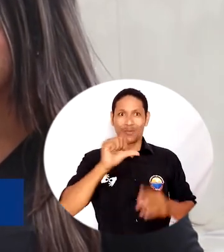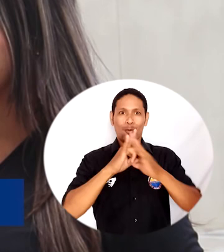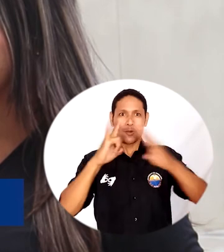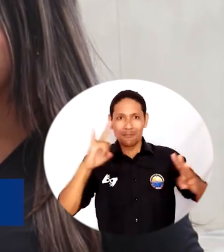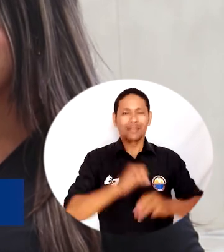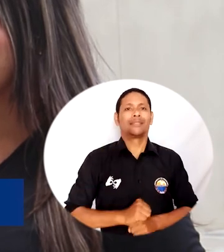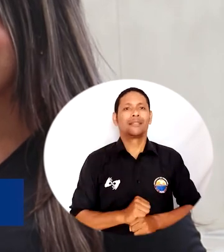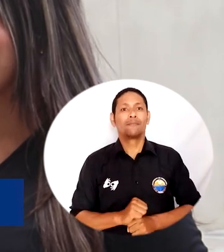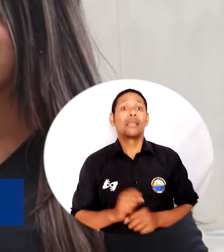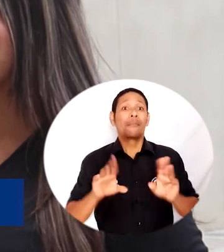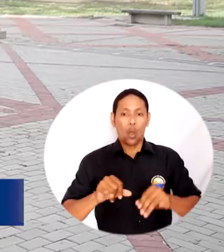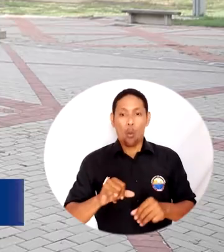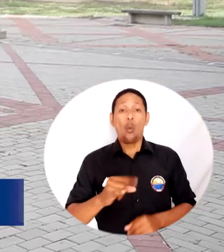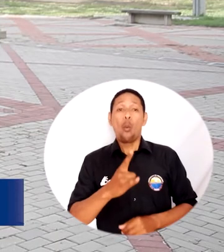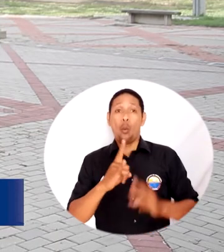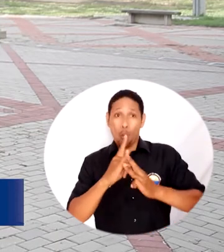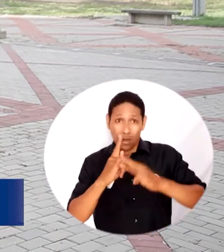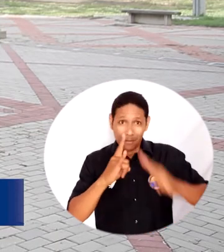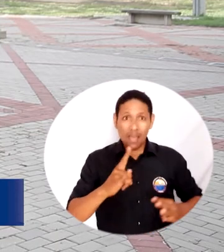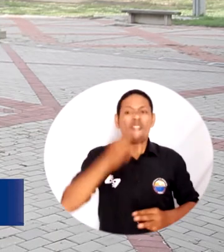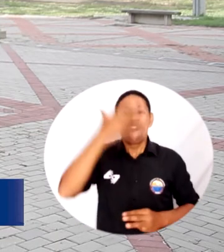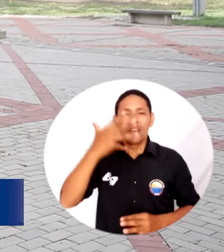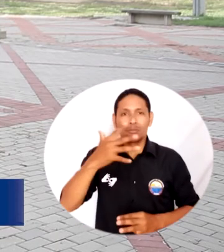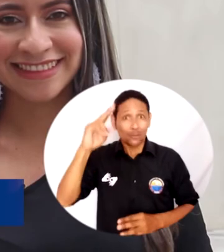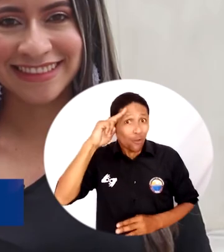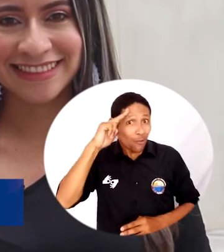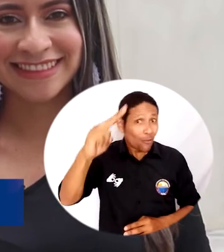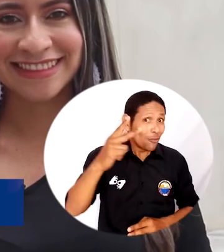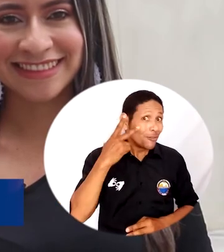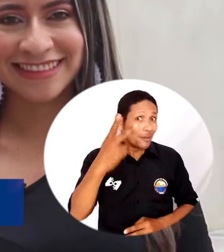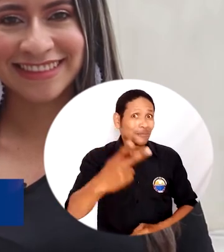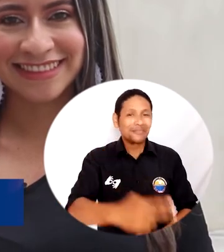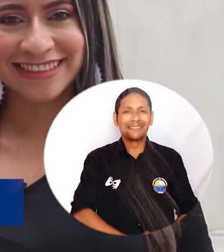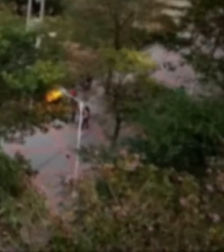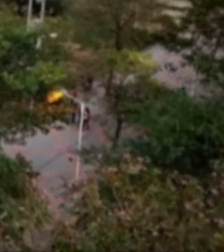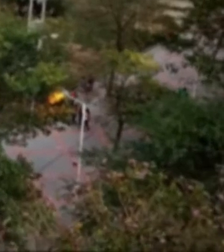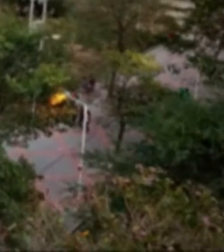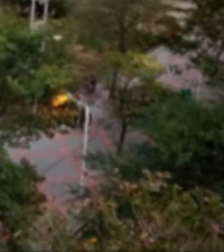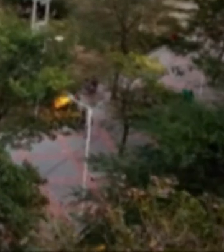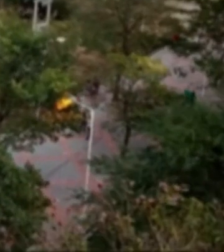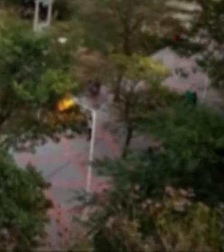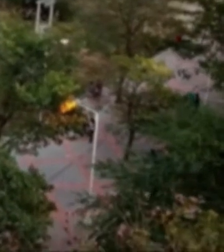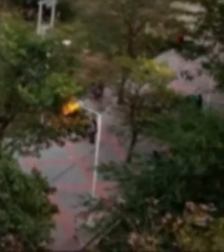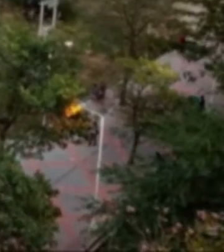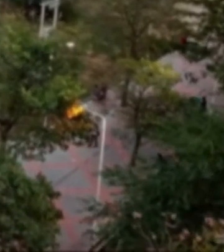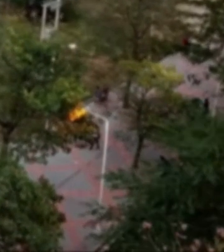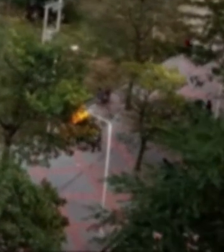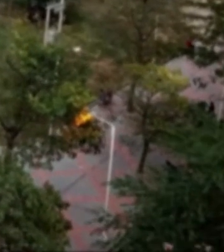arroba unimagdalena para Instagram y Twitter y Universidad del Magdalena en Facebook. Hasta pronto. I love the freedom.